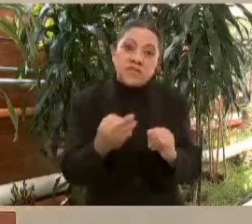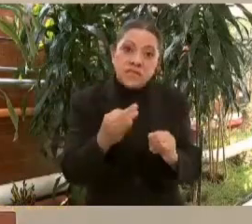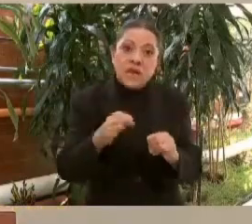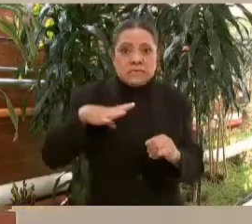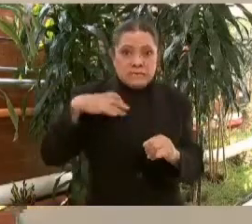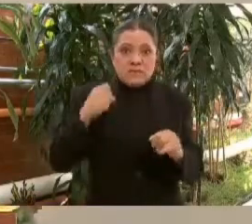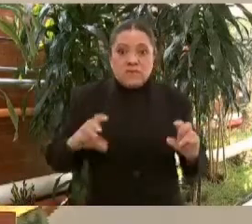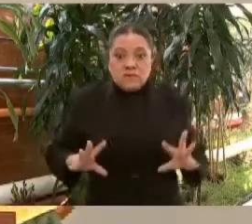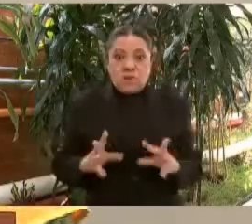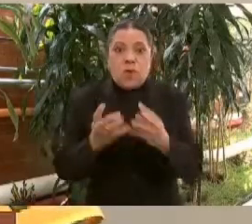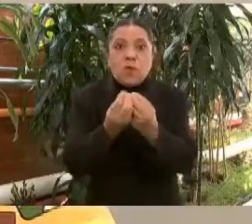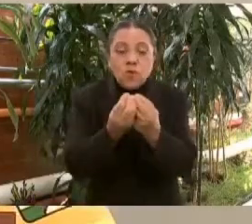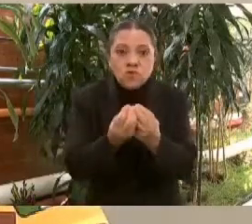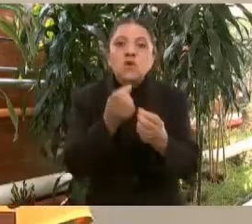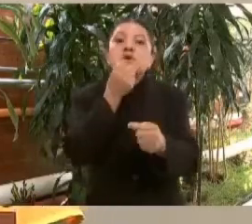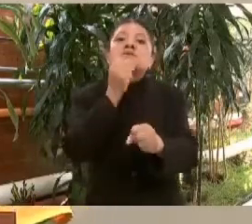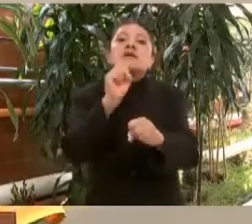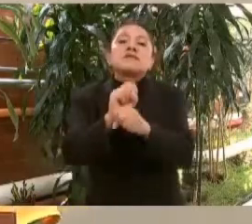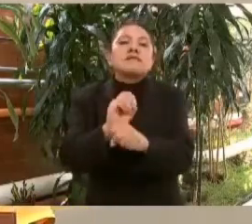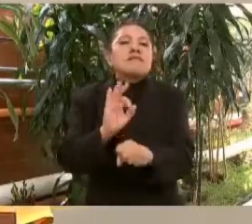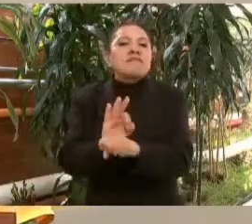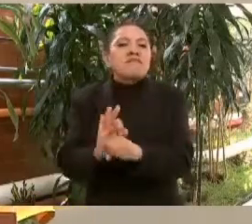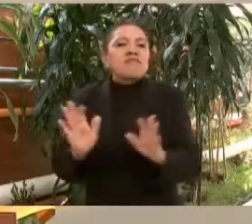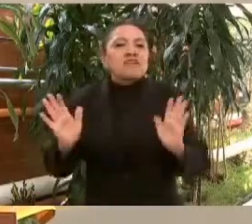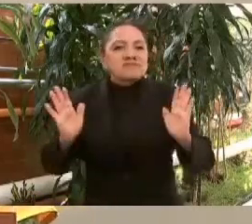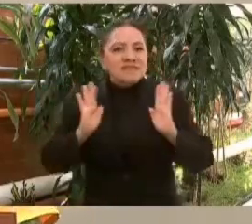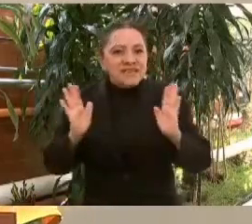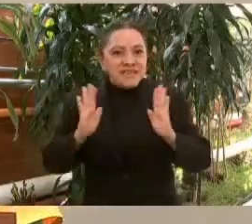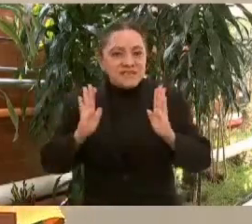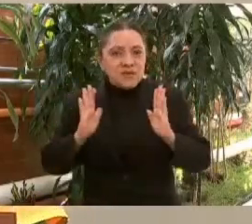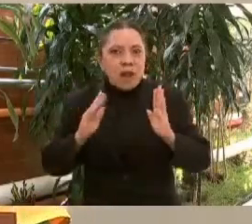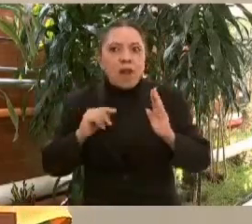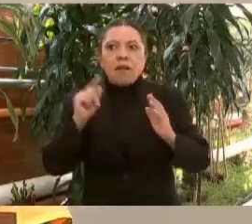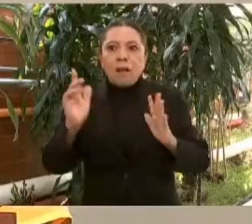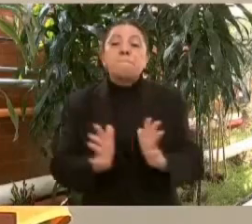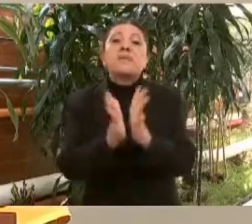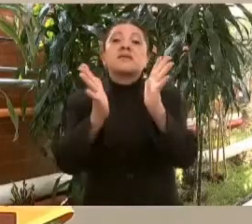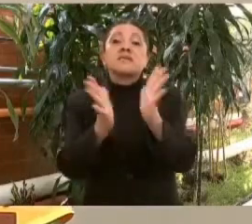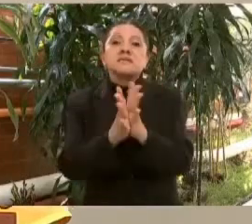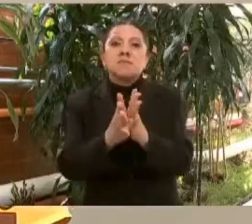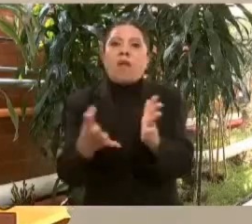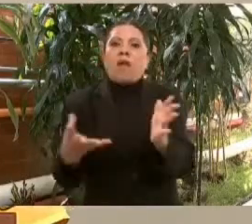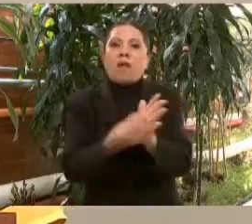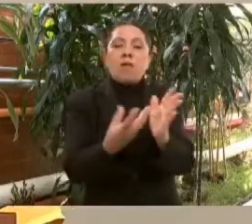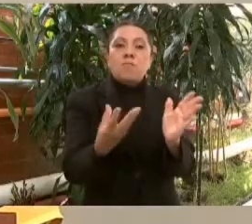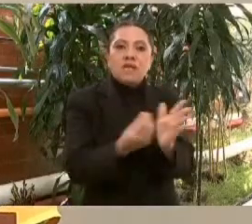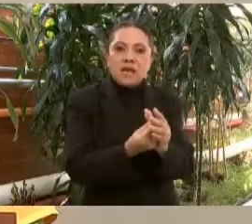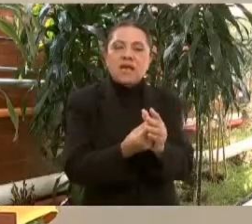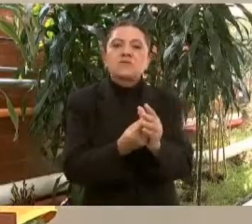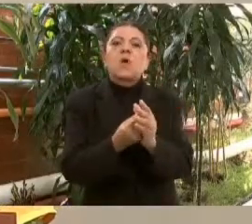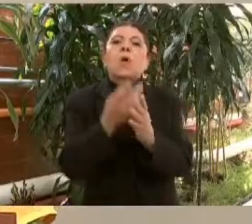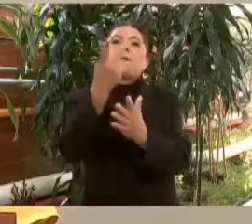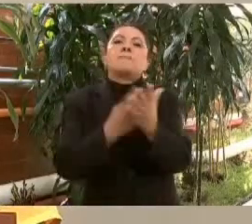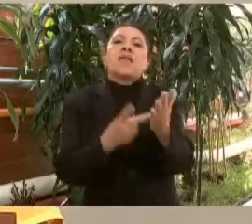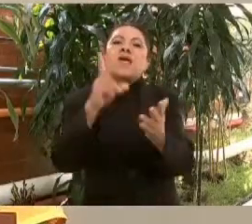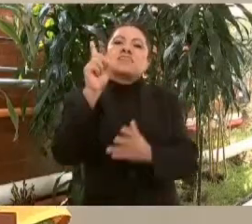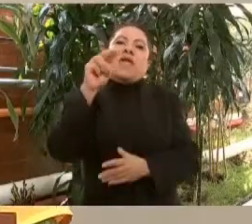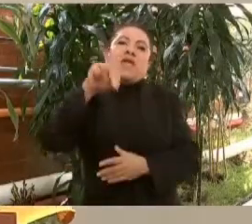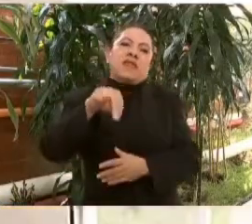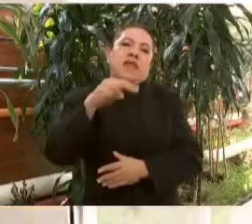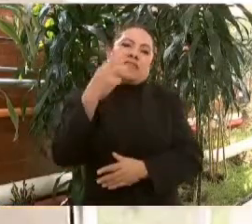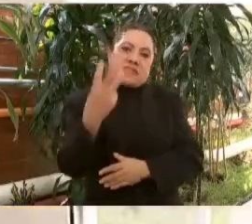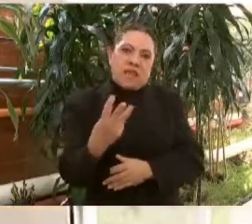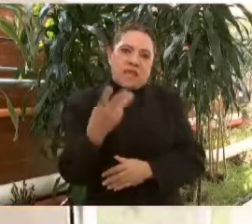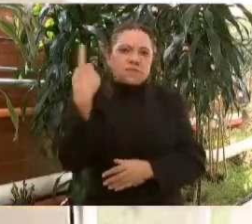la Secretaría de la Defensa Nacional participa aplicando el Plan DN-3E para reforzar el Sistema Nacional de Salud